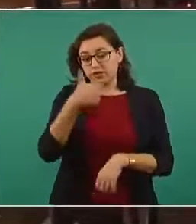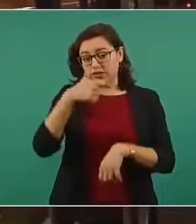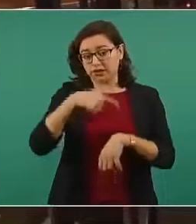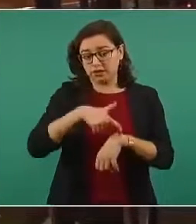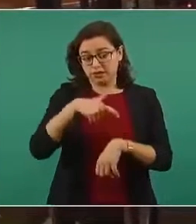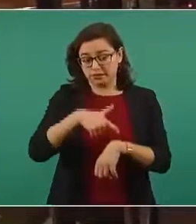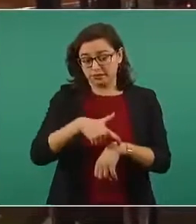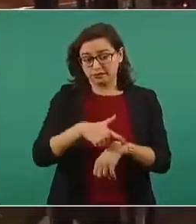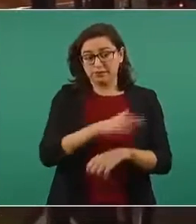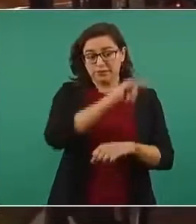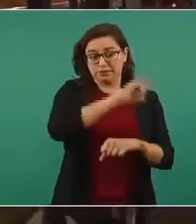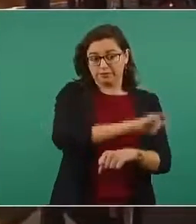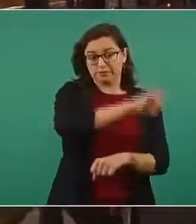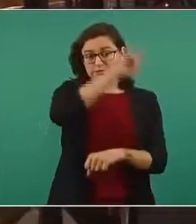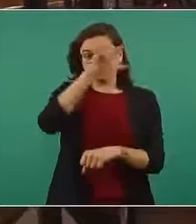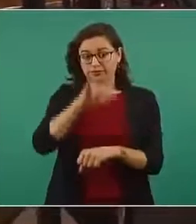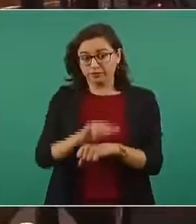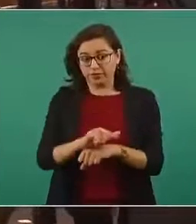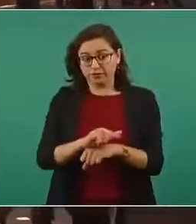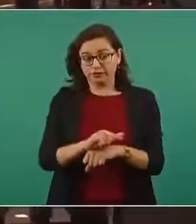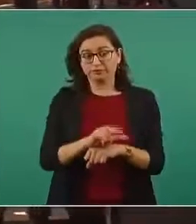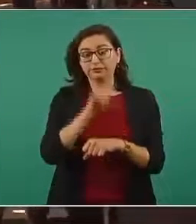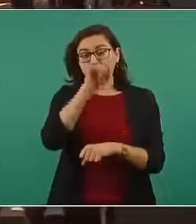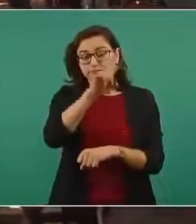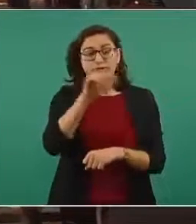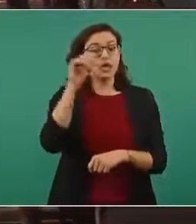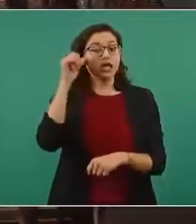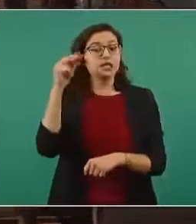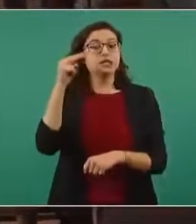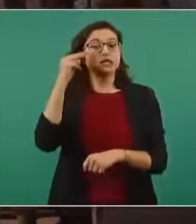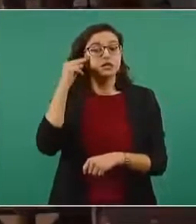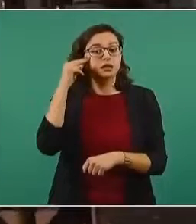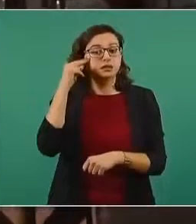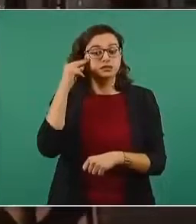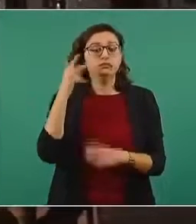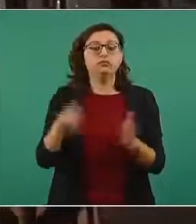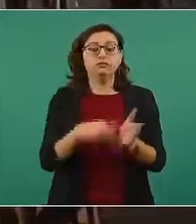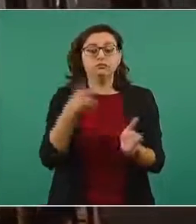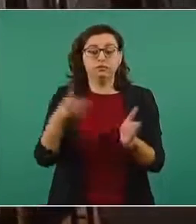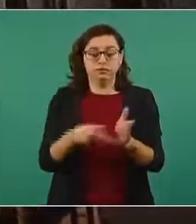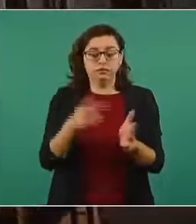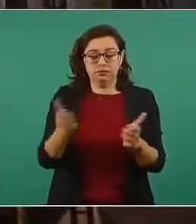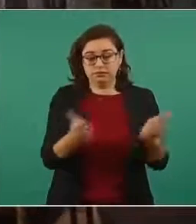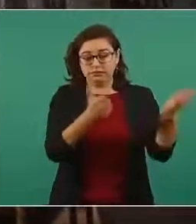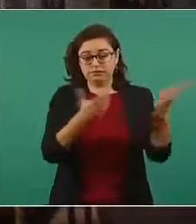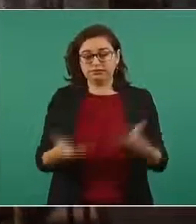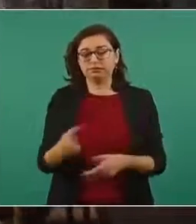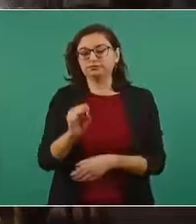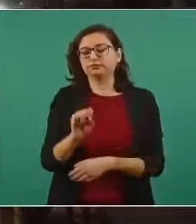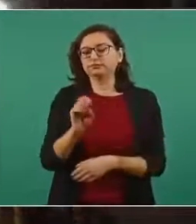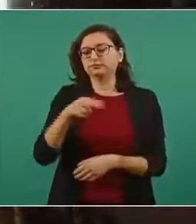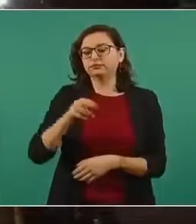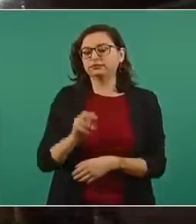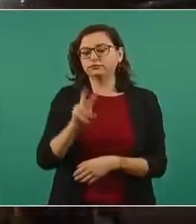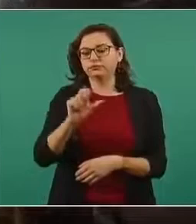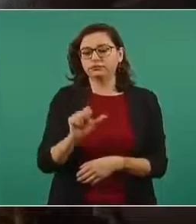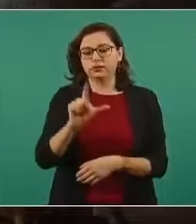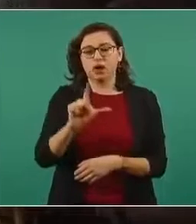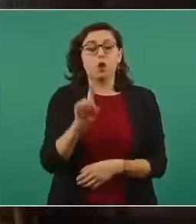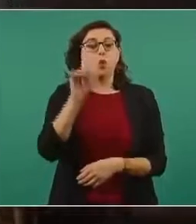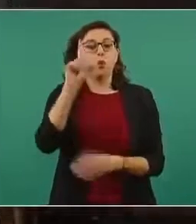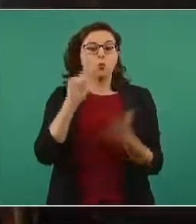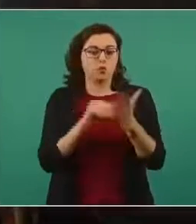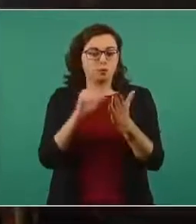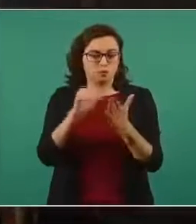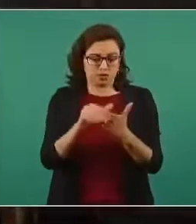CX86, procedentes de Beijing, China, el noveno embarque de Sinovac con un millón de dosis de la